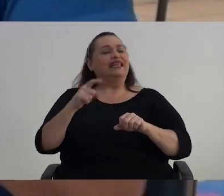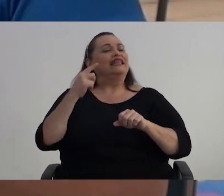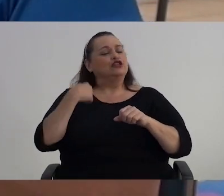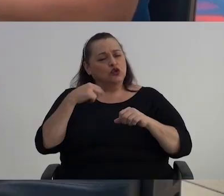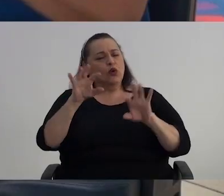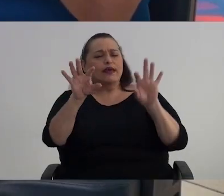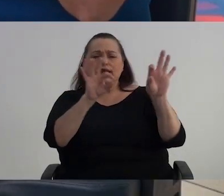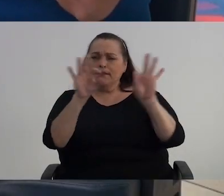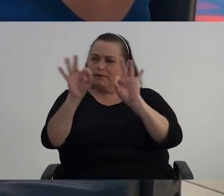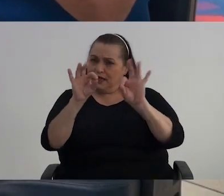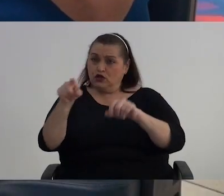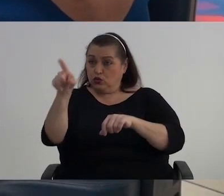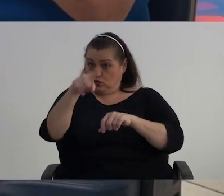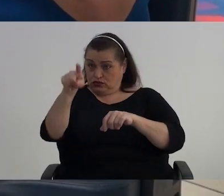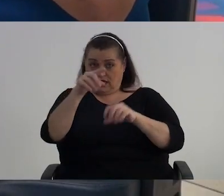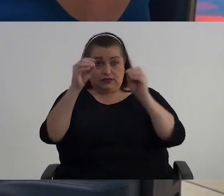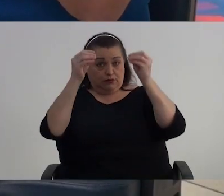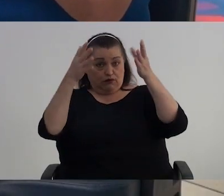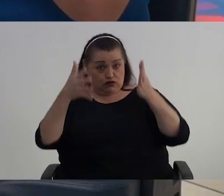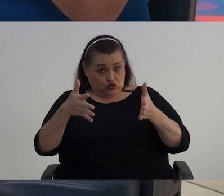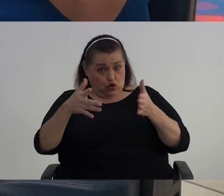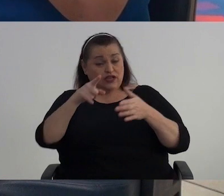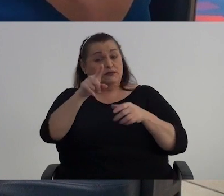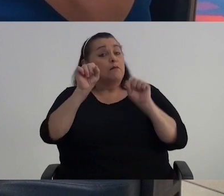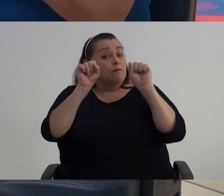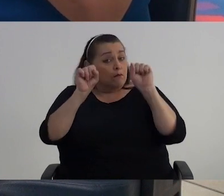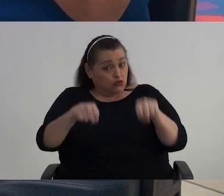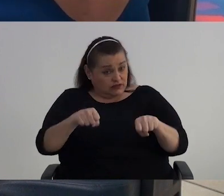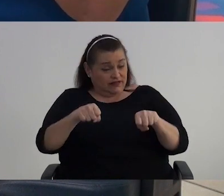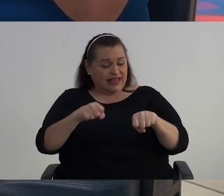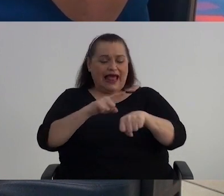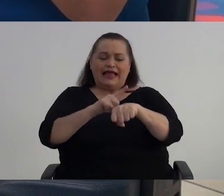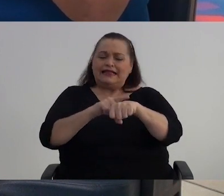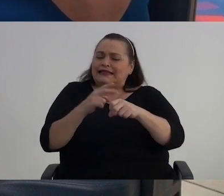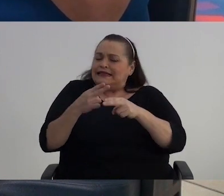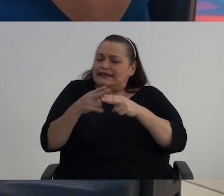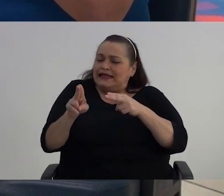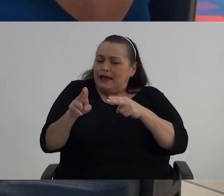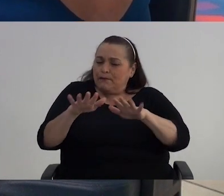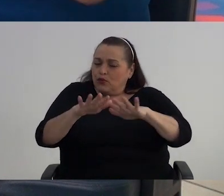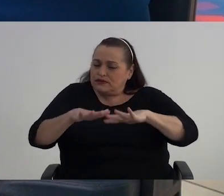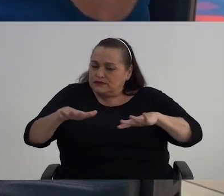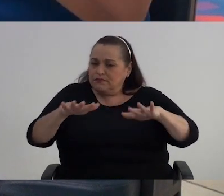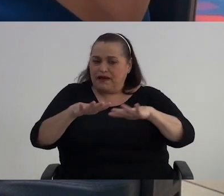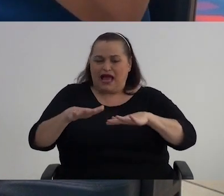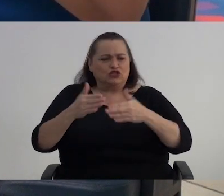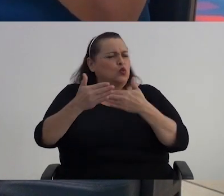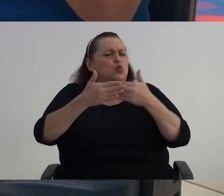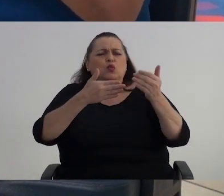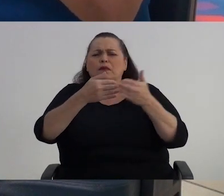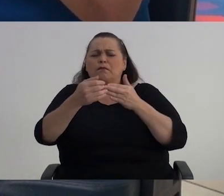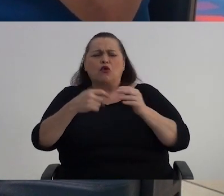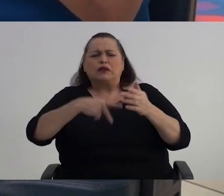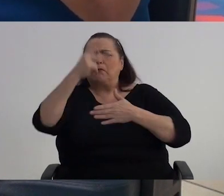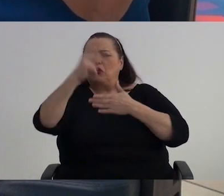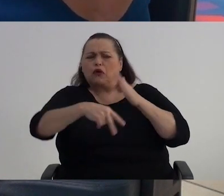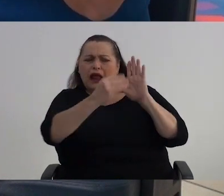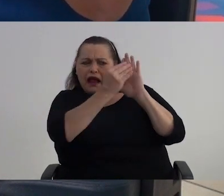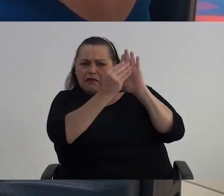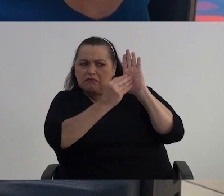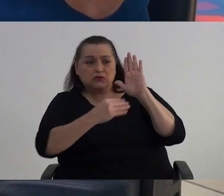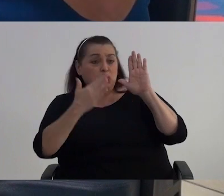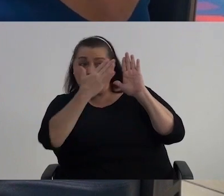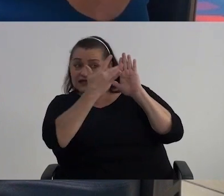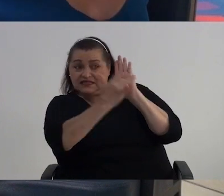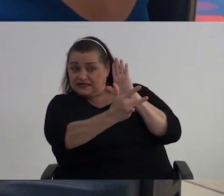Con eso Entonces yo invito Si usted es docente Y tiene la posibilidad De sacar ese espacio Aunque no estén Los ítems Que usted tiene que abordar En